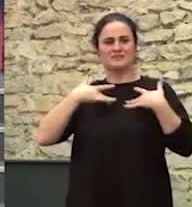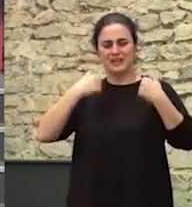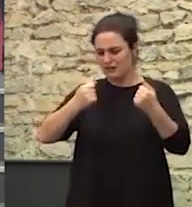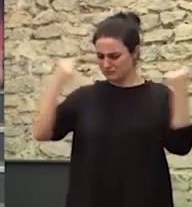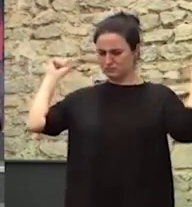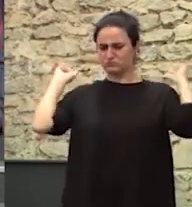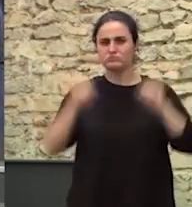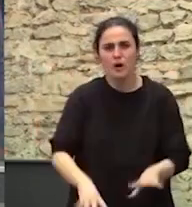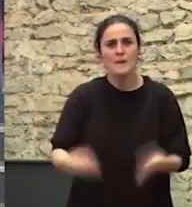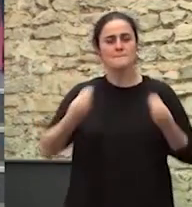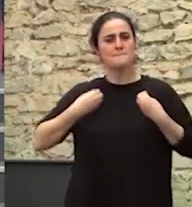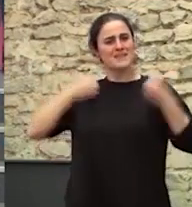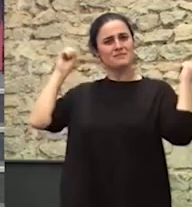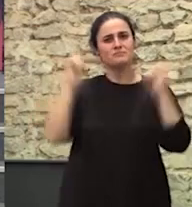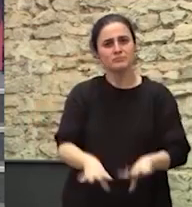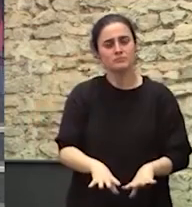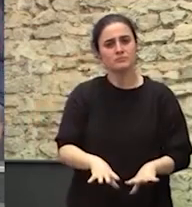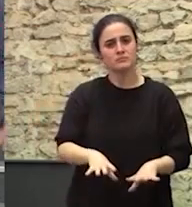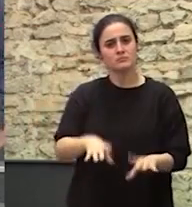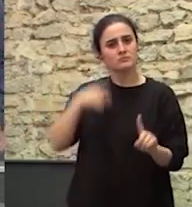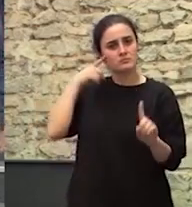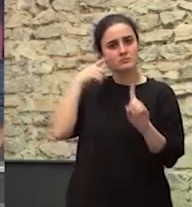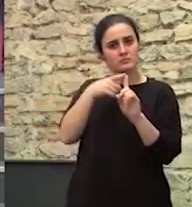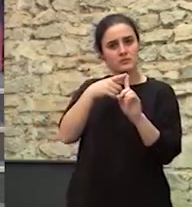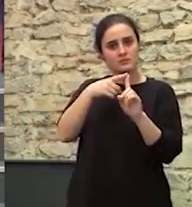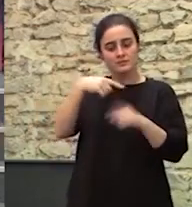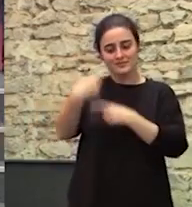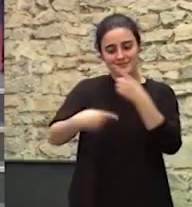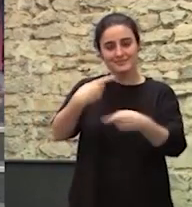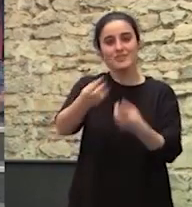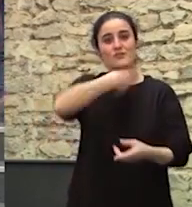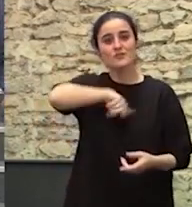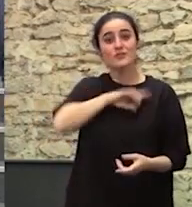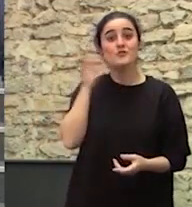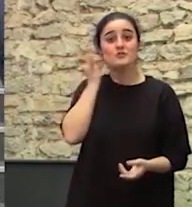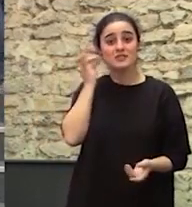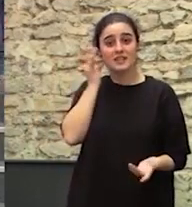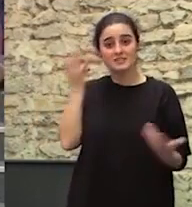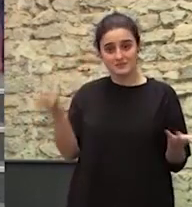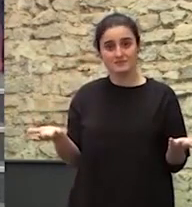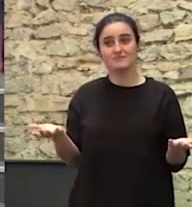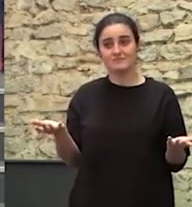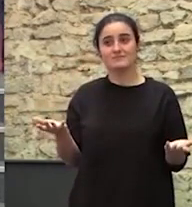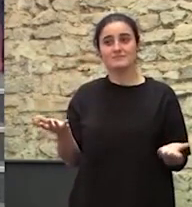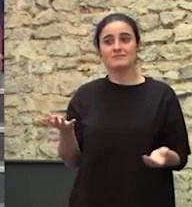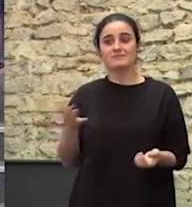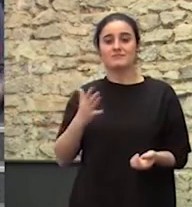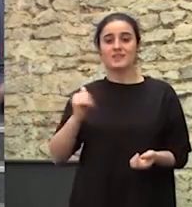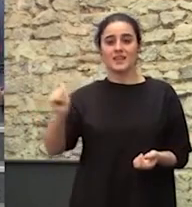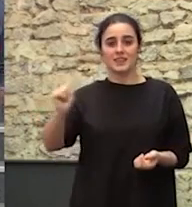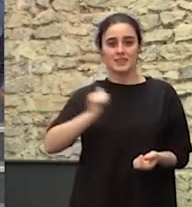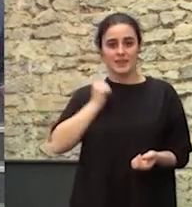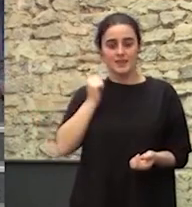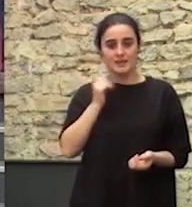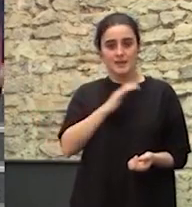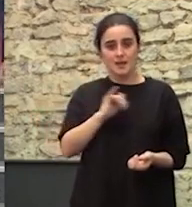Que se dejaron la vida Para que sus descendientes Nosotras Tuviéramos las oportunidades